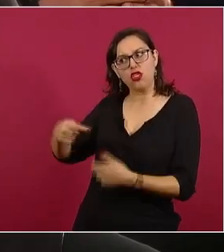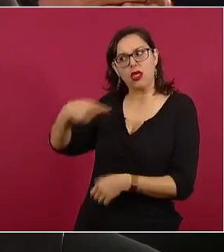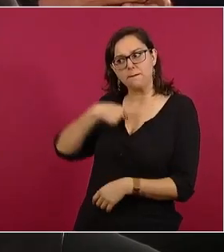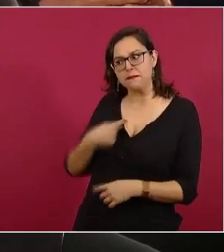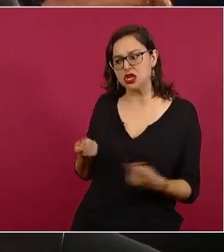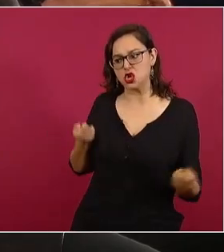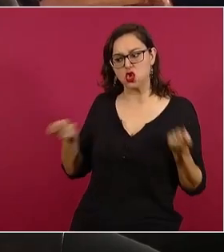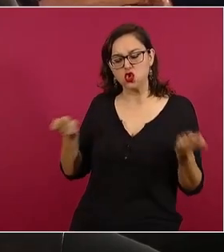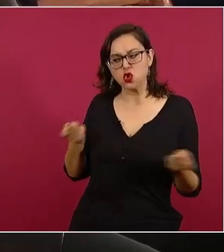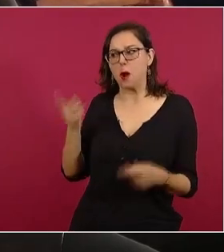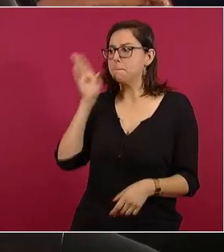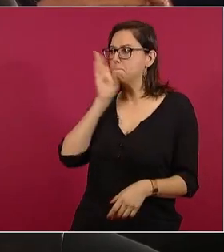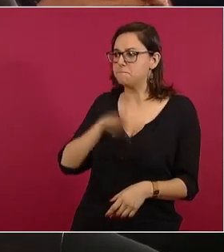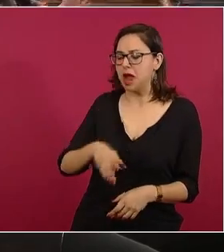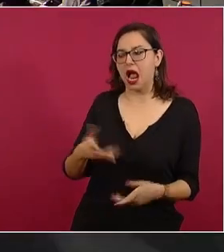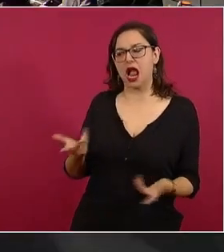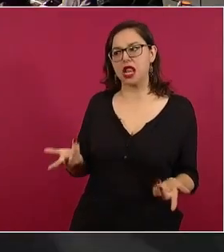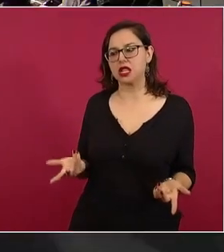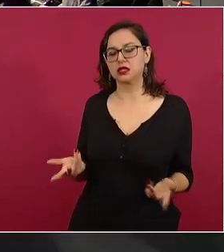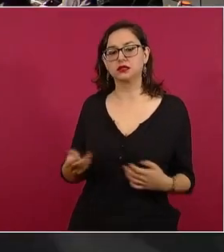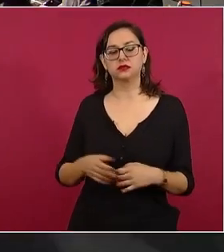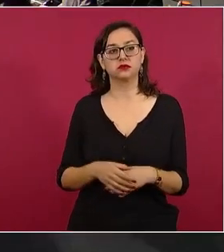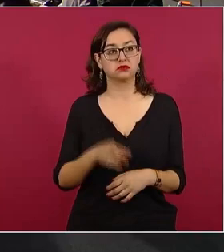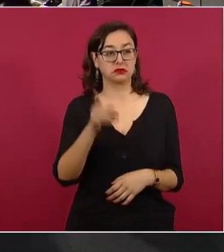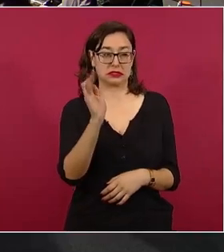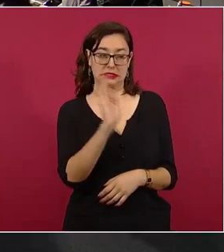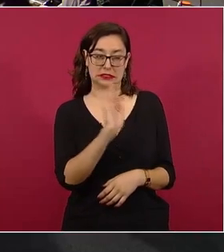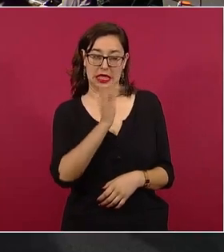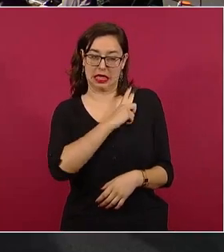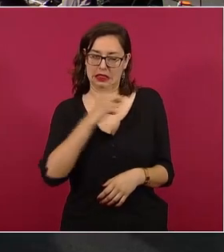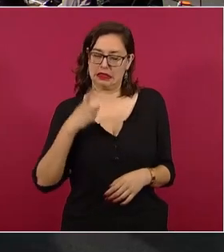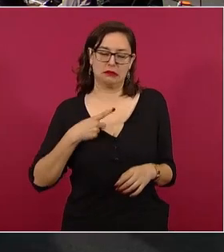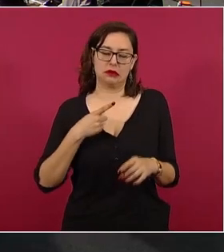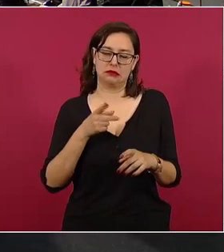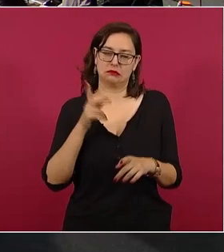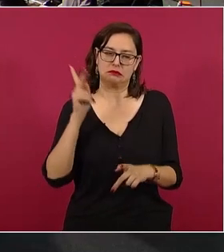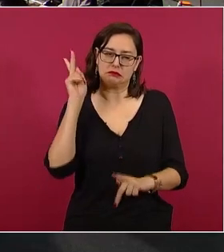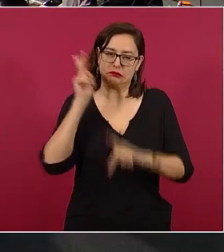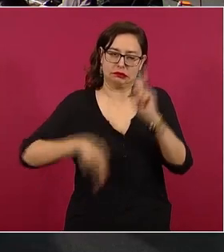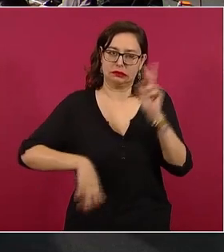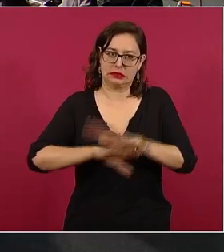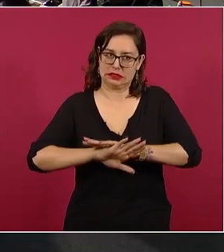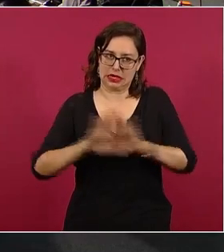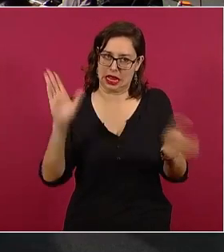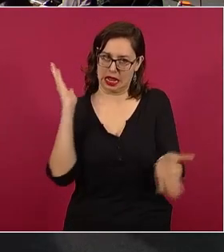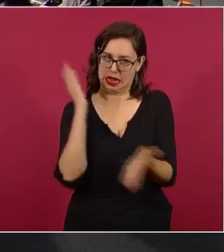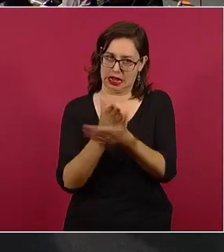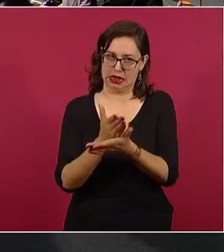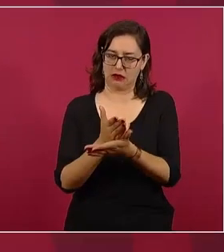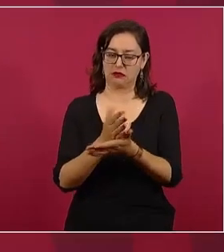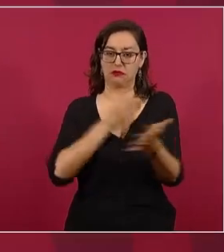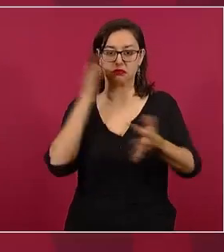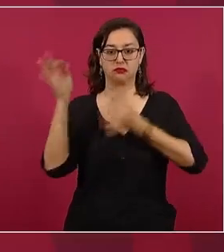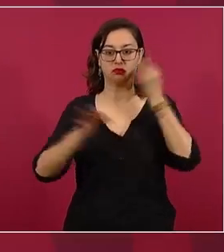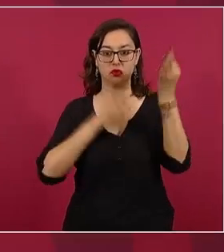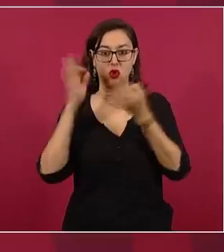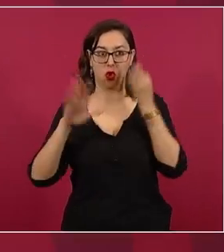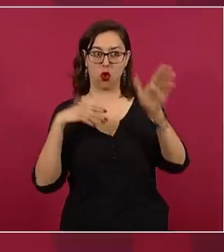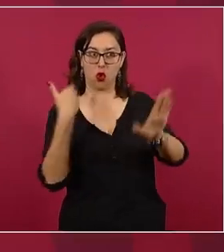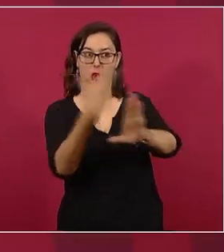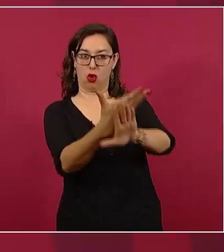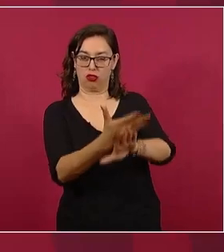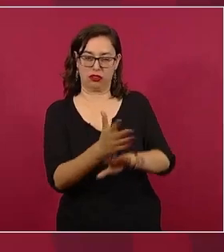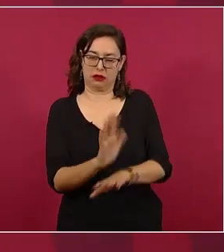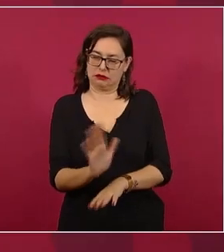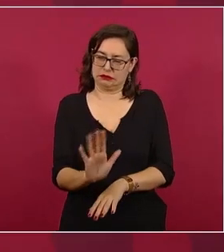de esta campaña o de este discurso, presidente? Pues es que nosotros venimos de